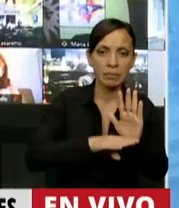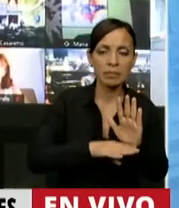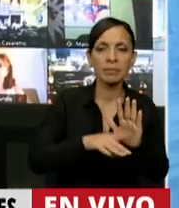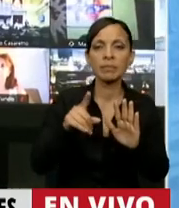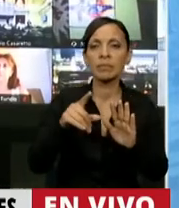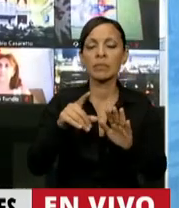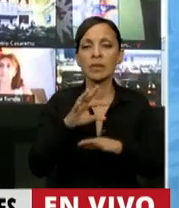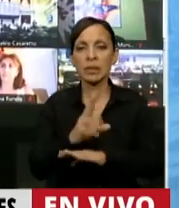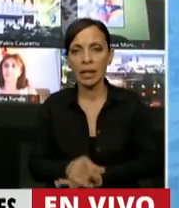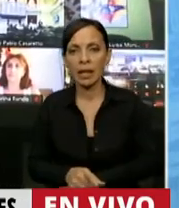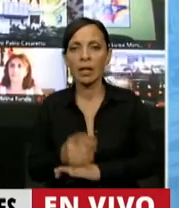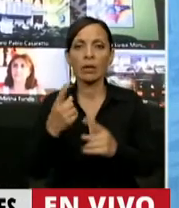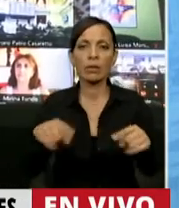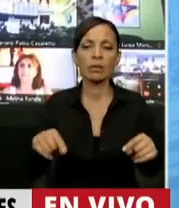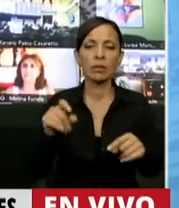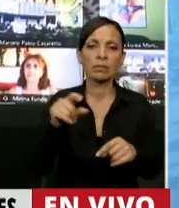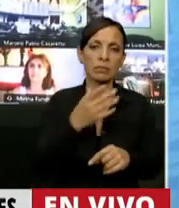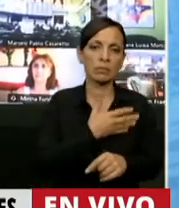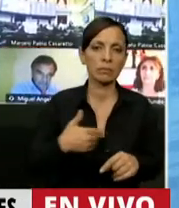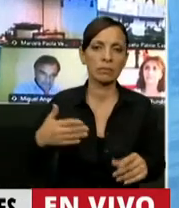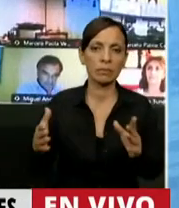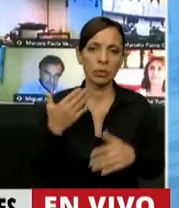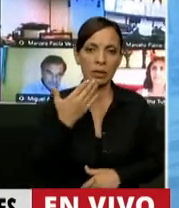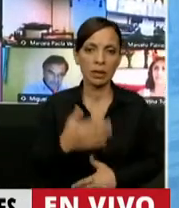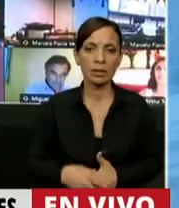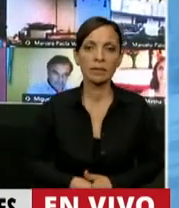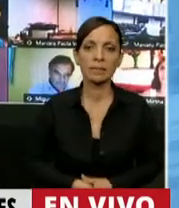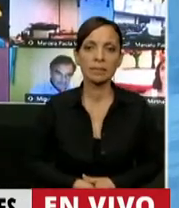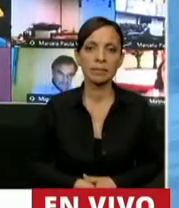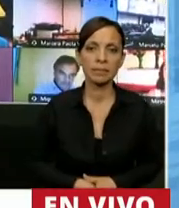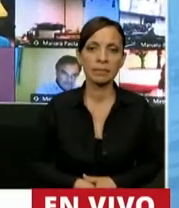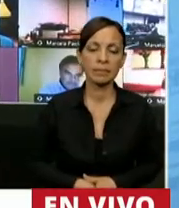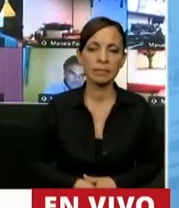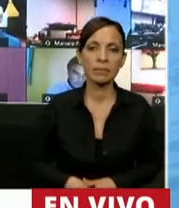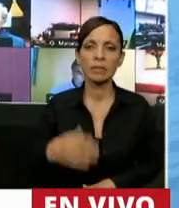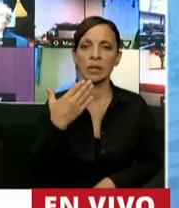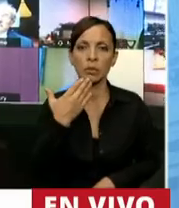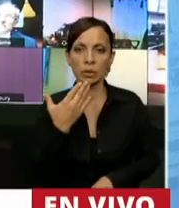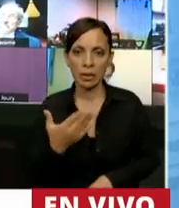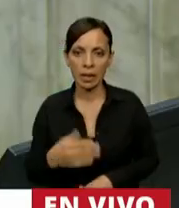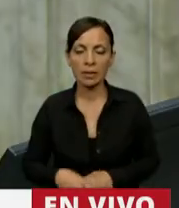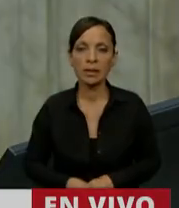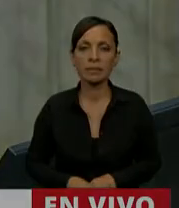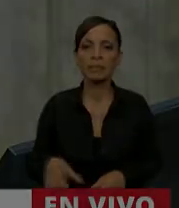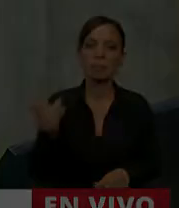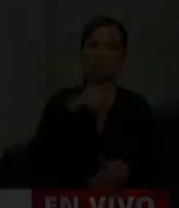saqueo de los que nos han gobernado durante las últimas décadas. Muchas gracias. Muchas gracias, diputada del PLA.